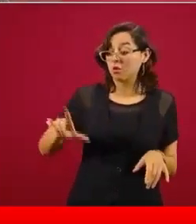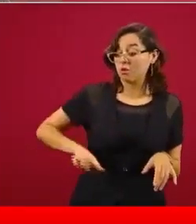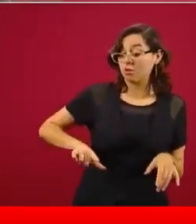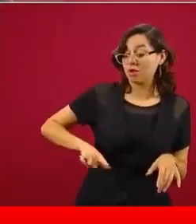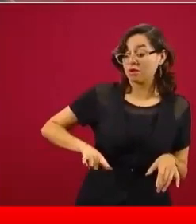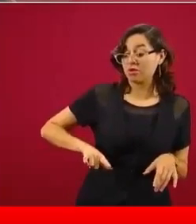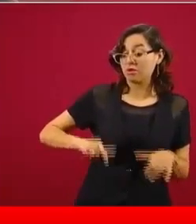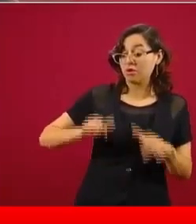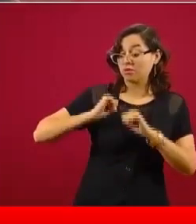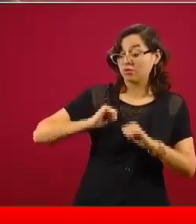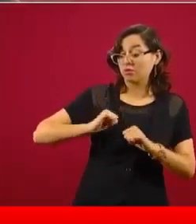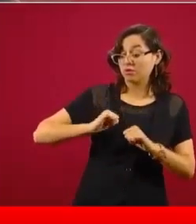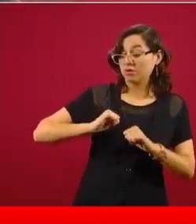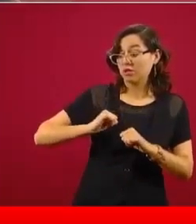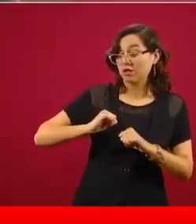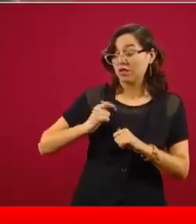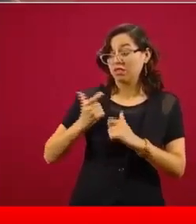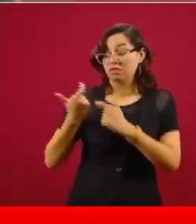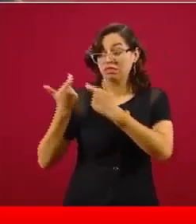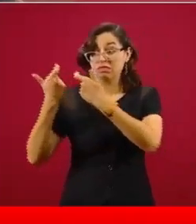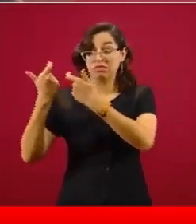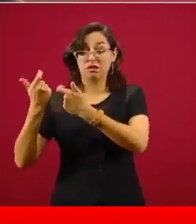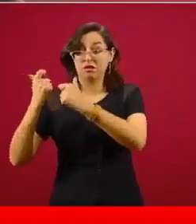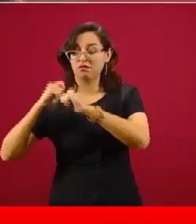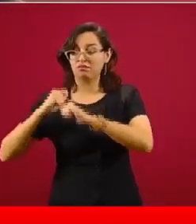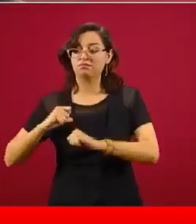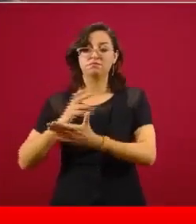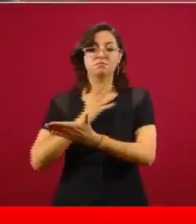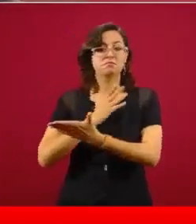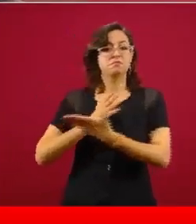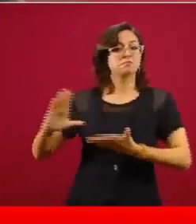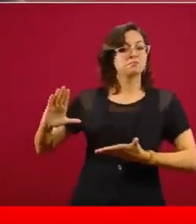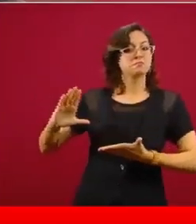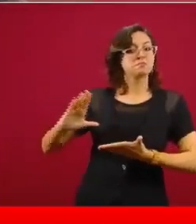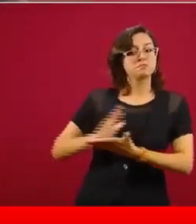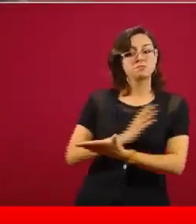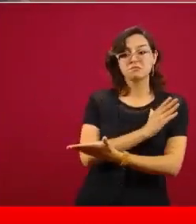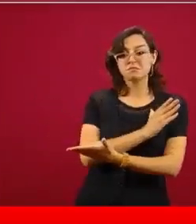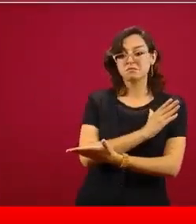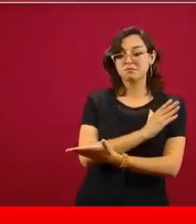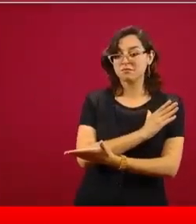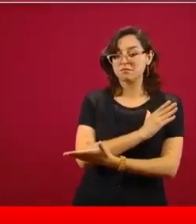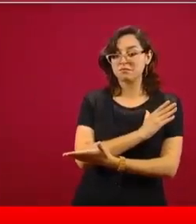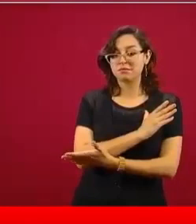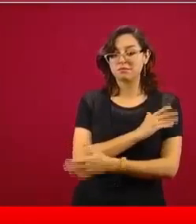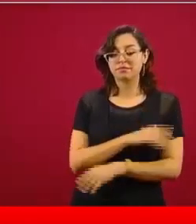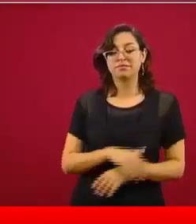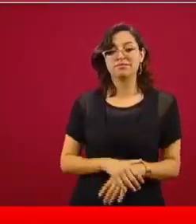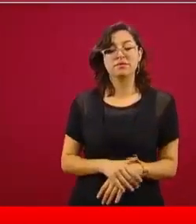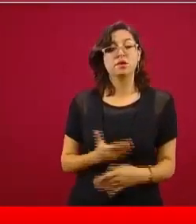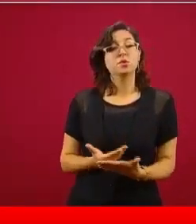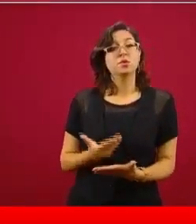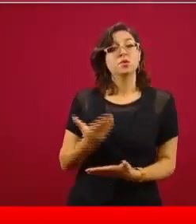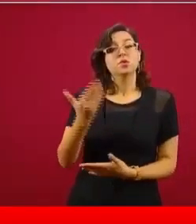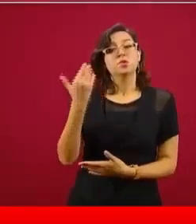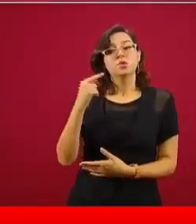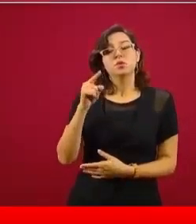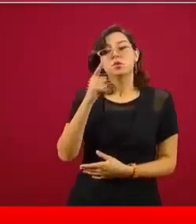político. Lo que me aconsejó el migrante